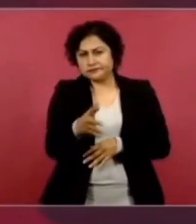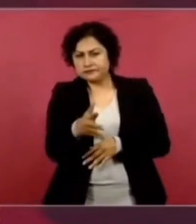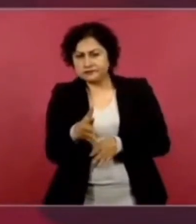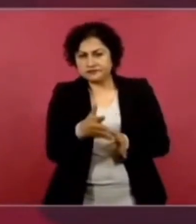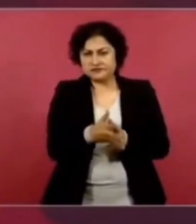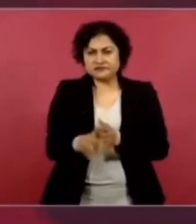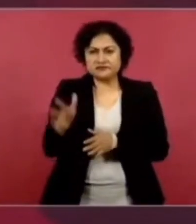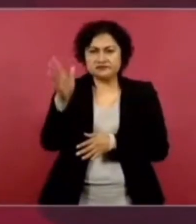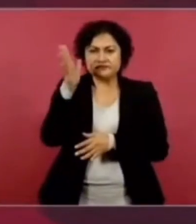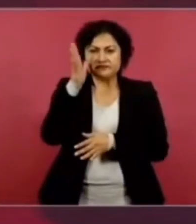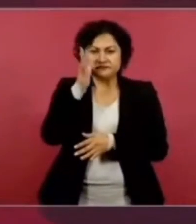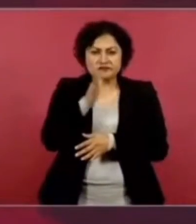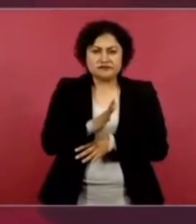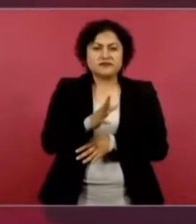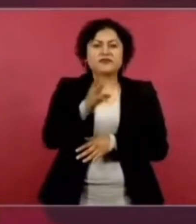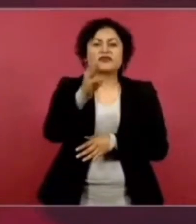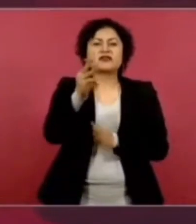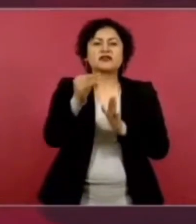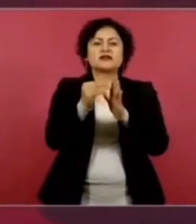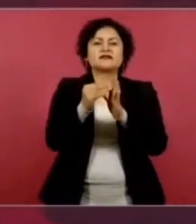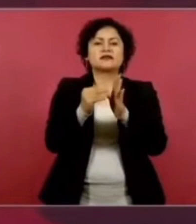mil millones de pesos aproximadamente.